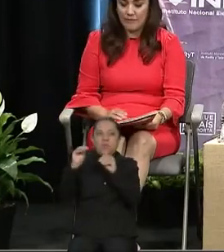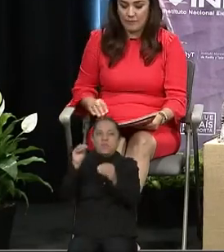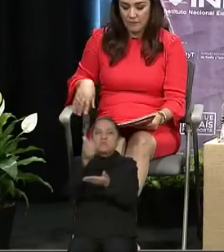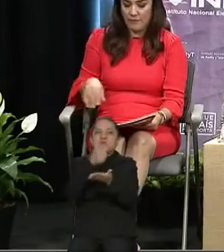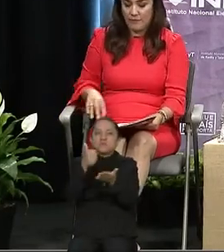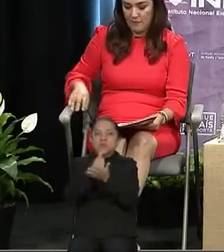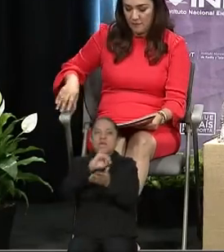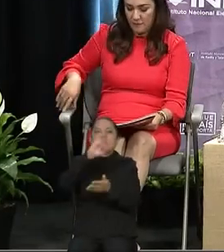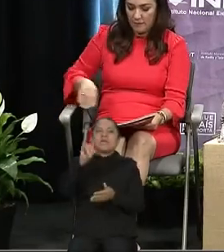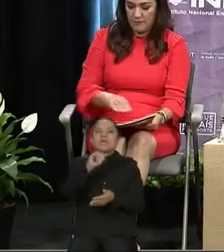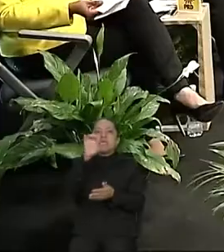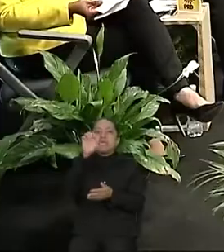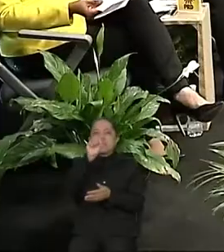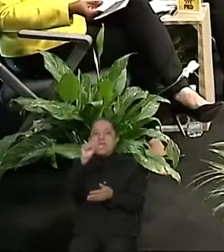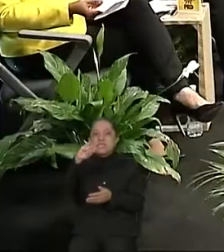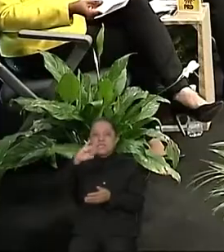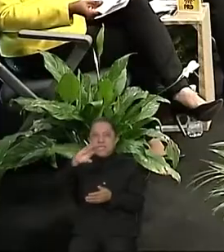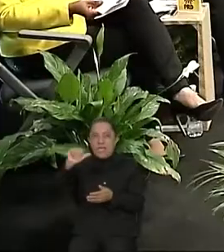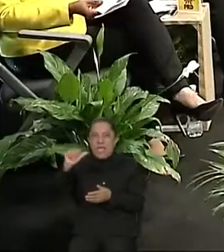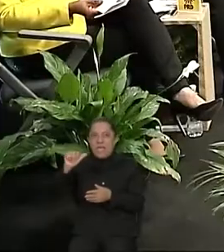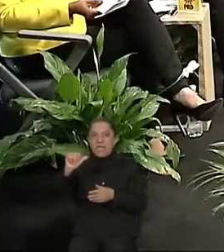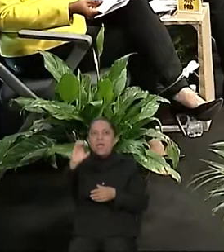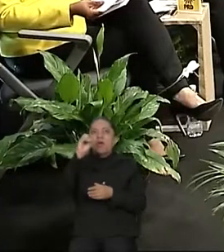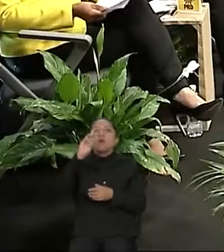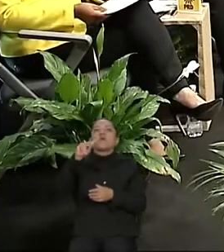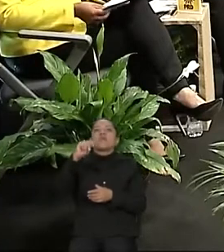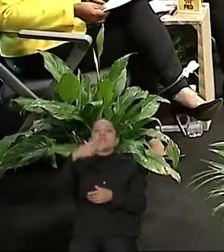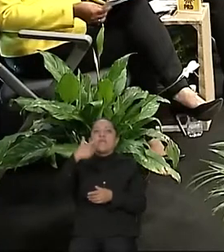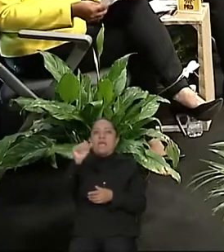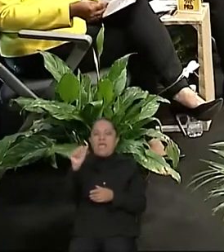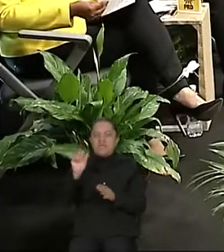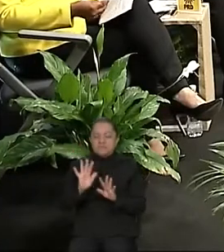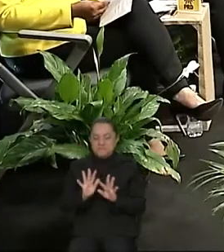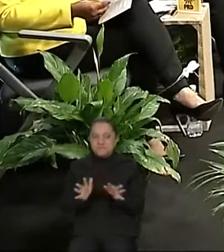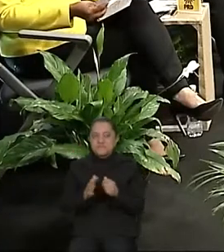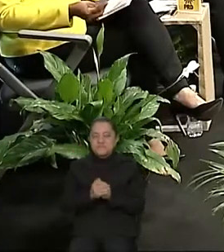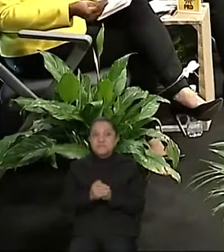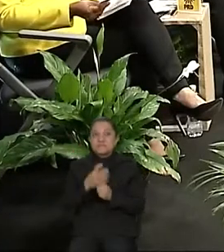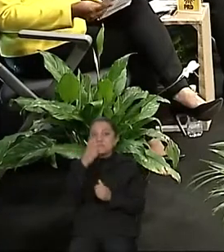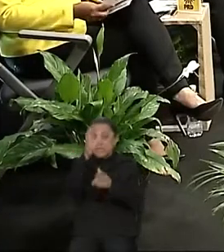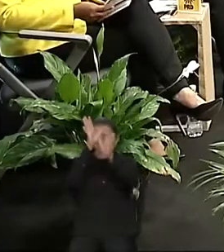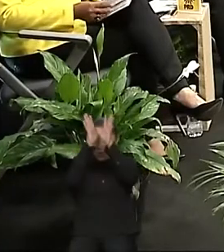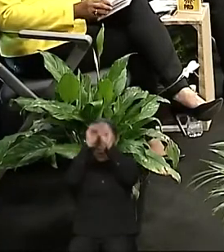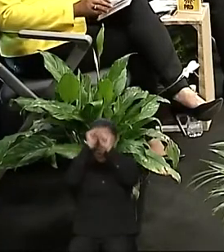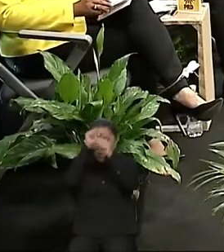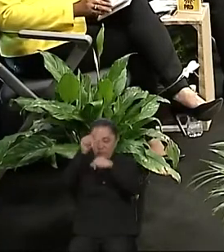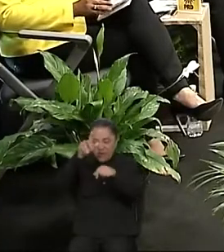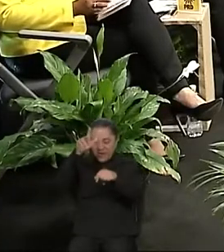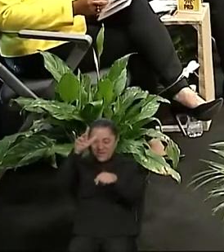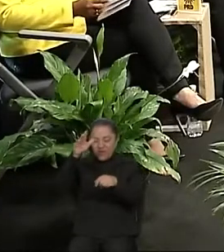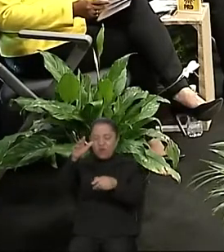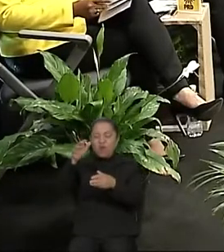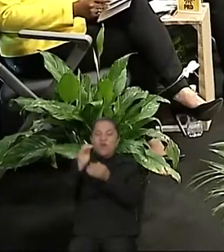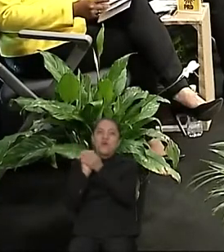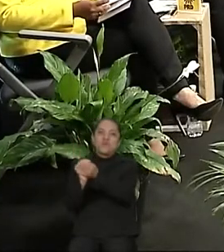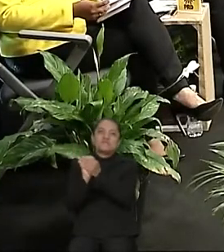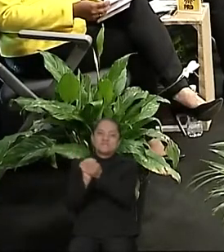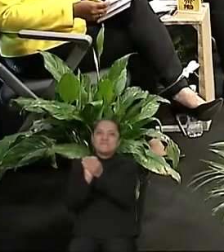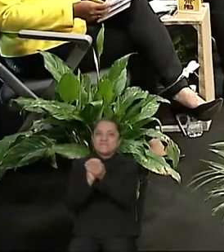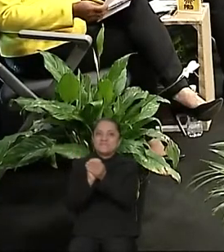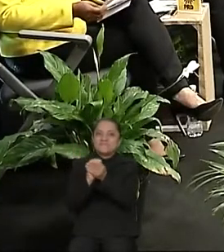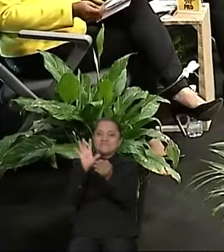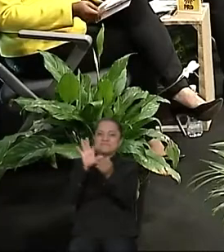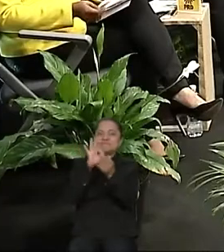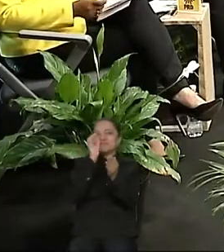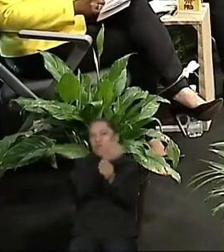Ortega. Esto, poder decirles que es de acuerdo al orden de la segunda ronda temática.